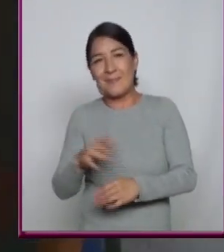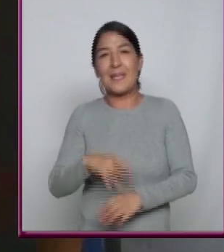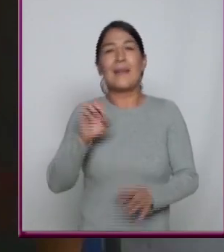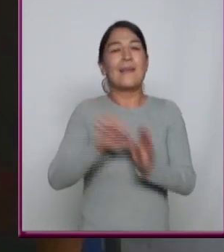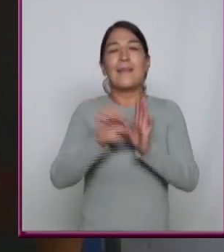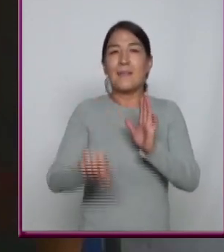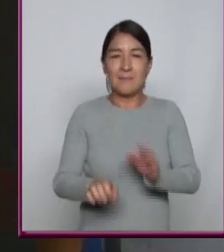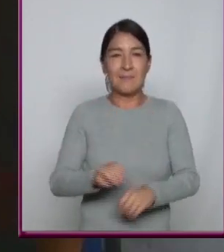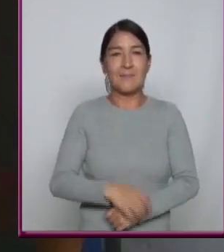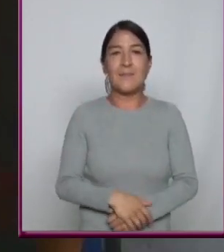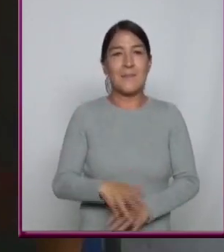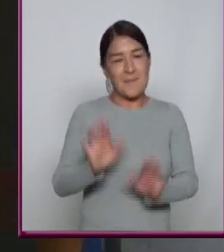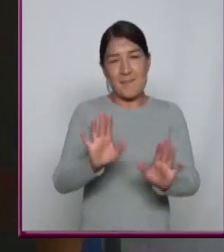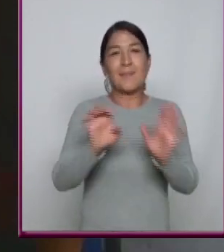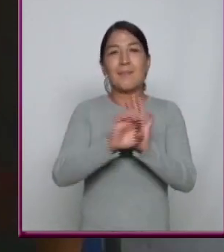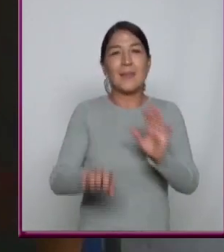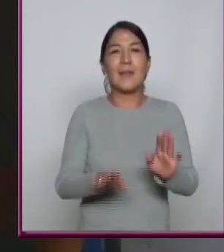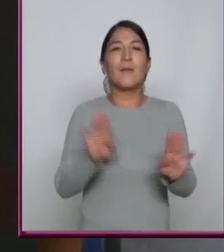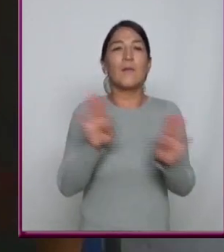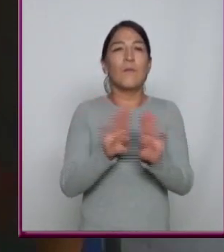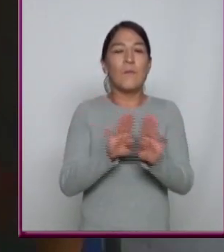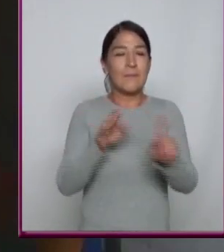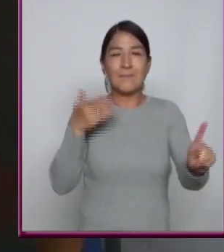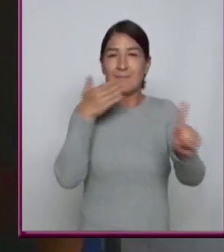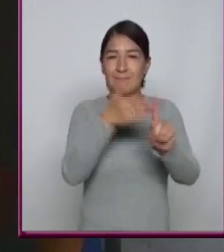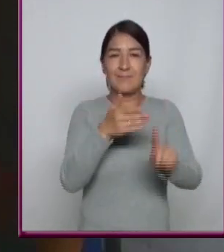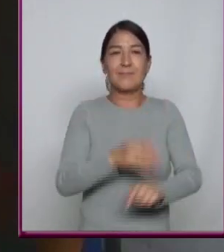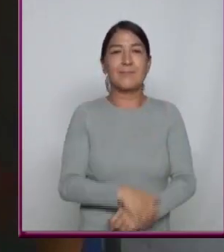En el caso De uso Muy particular